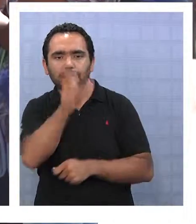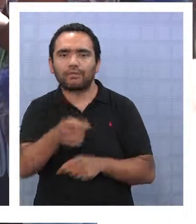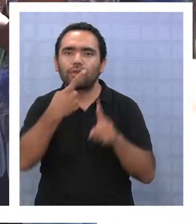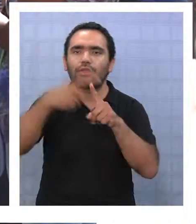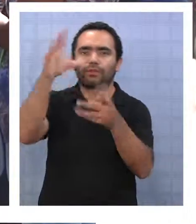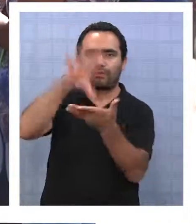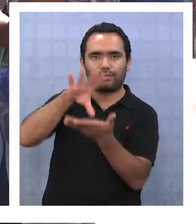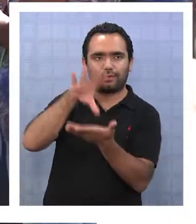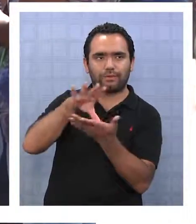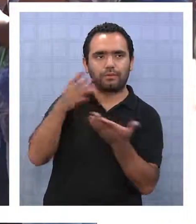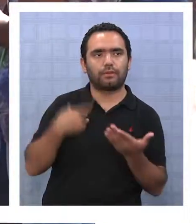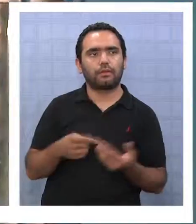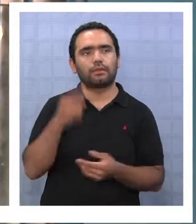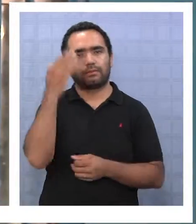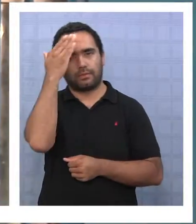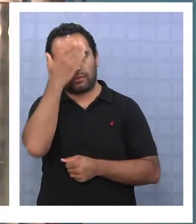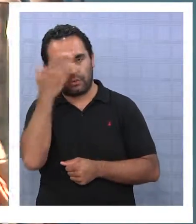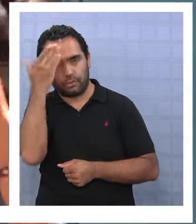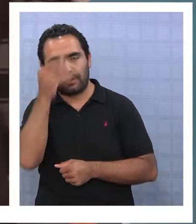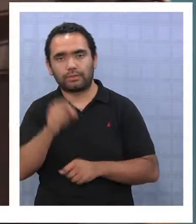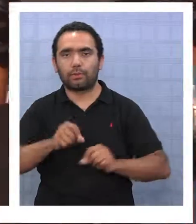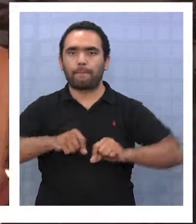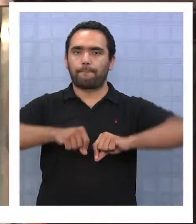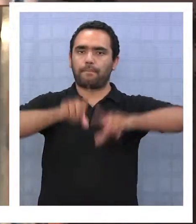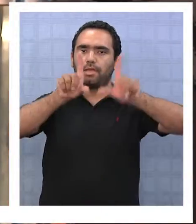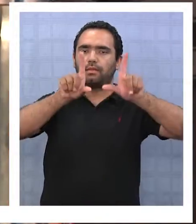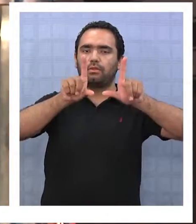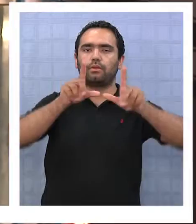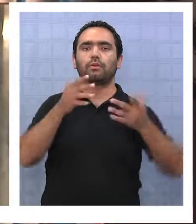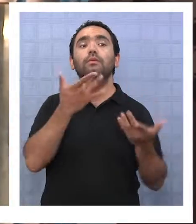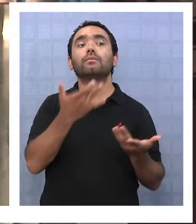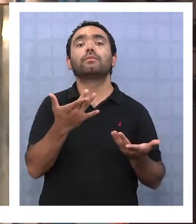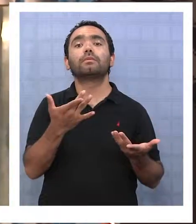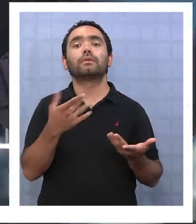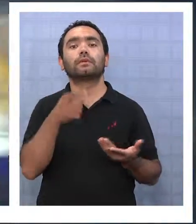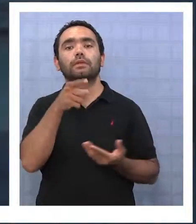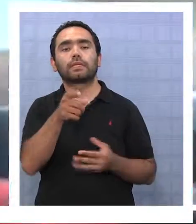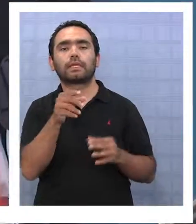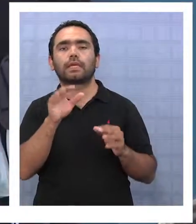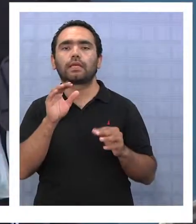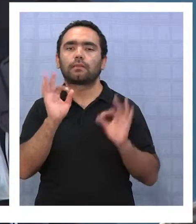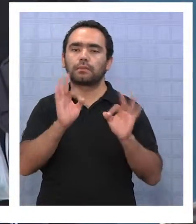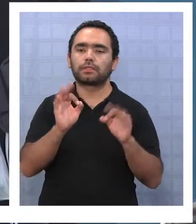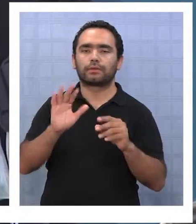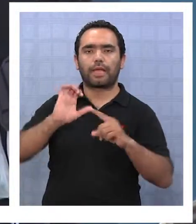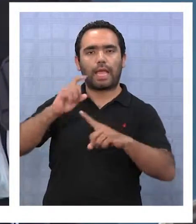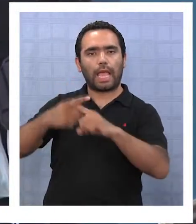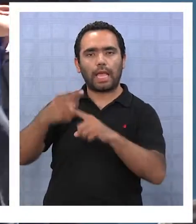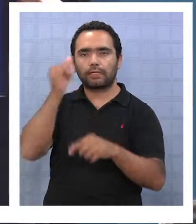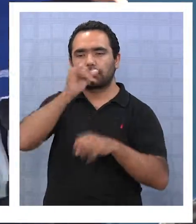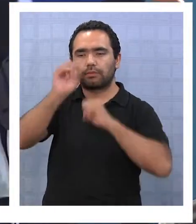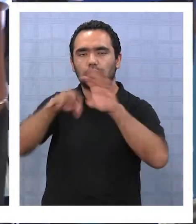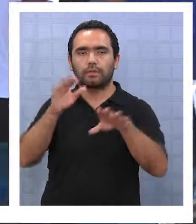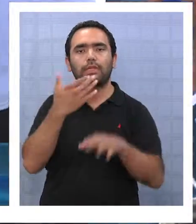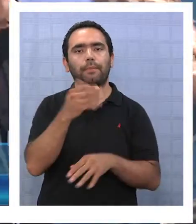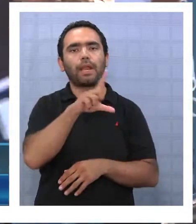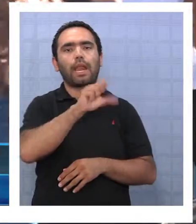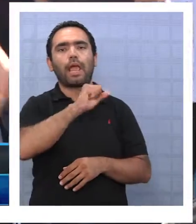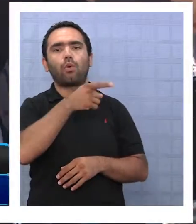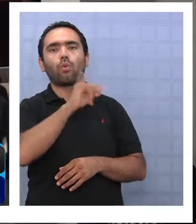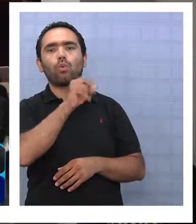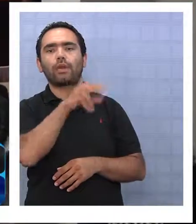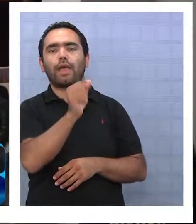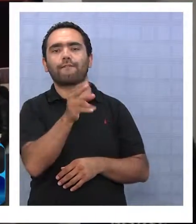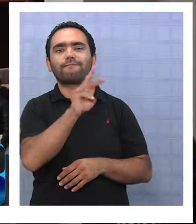llega a Chile. Gran preocupación ha causado este aumento, principalmente en los sectores del ex vertedero y de Laguna Verde. La última actualización del